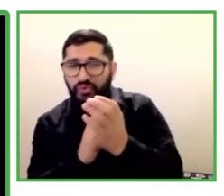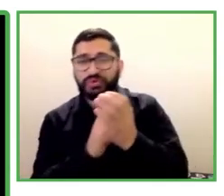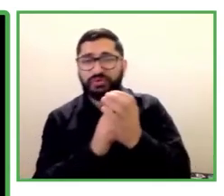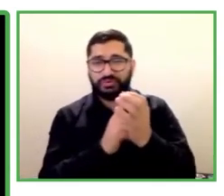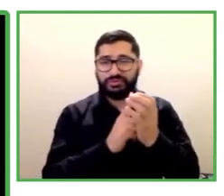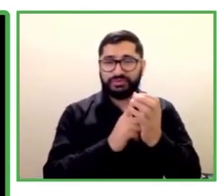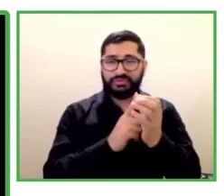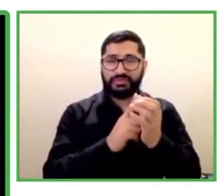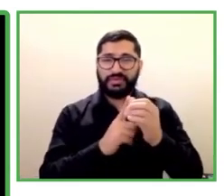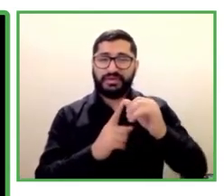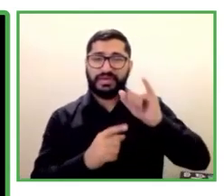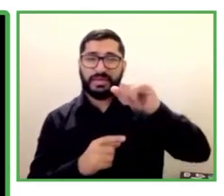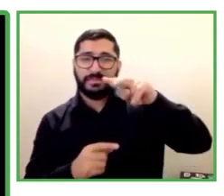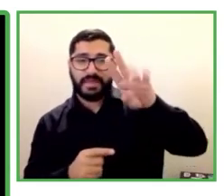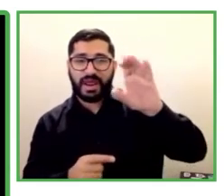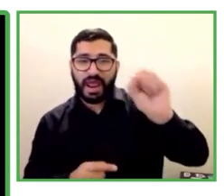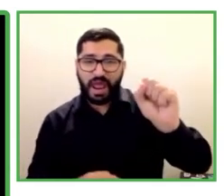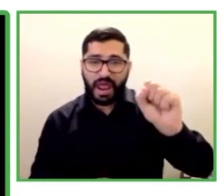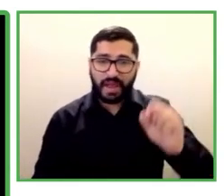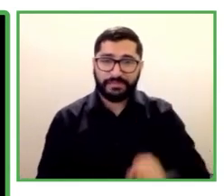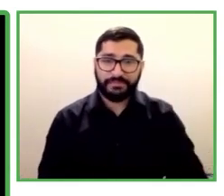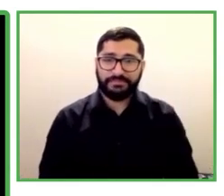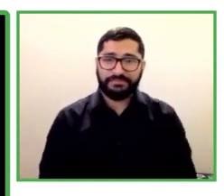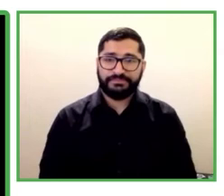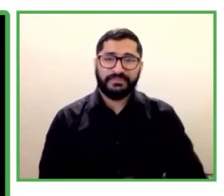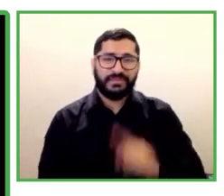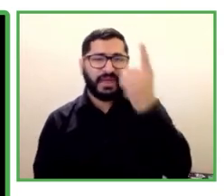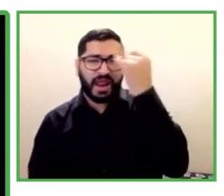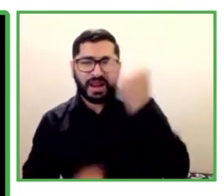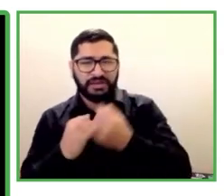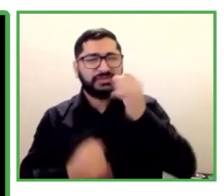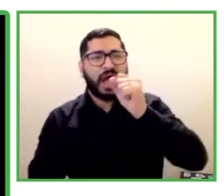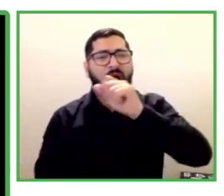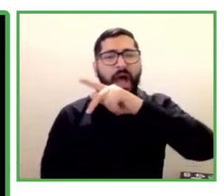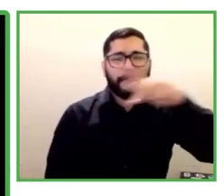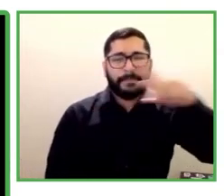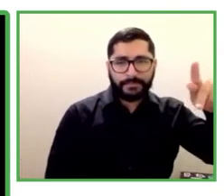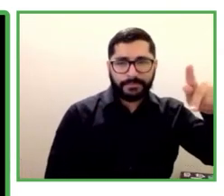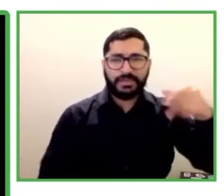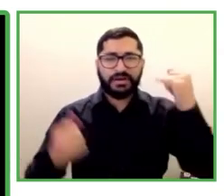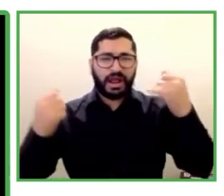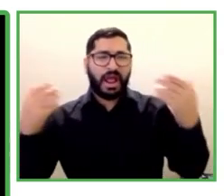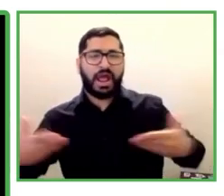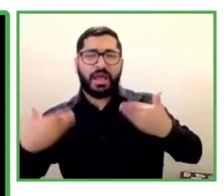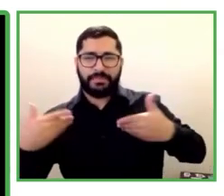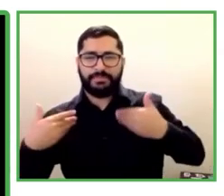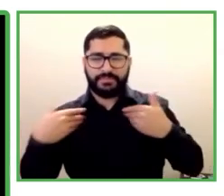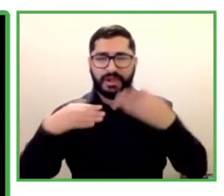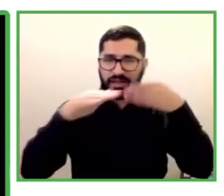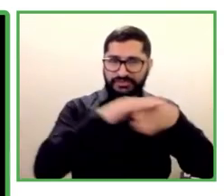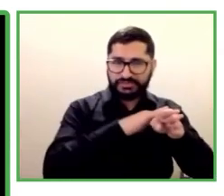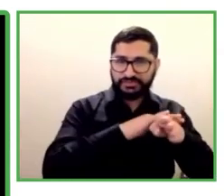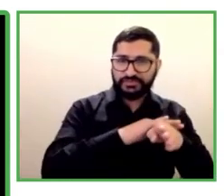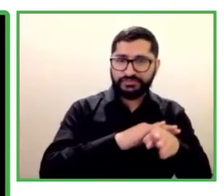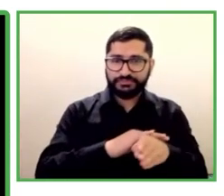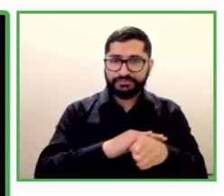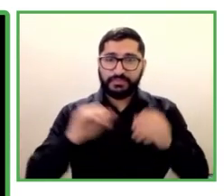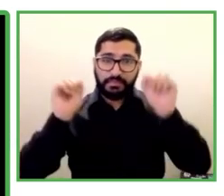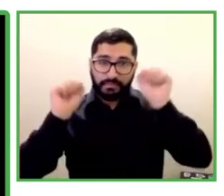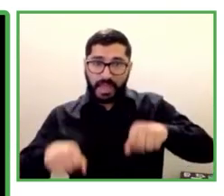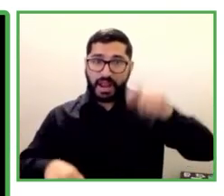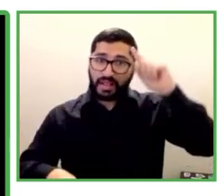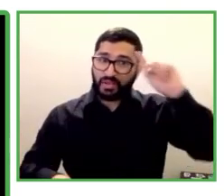aplicación de entretenimiento accesible para que todos puedan participar.